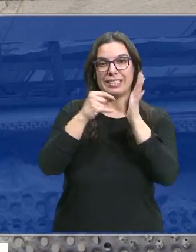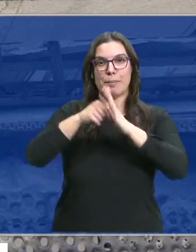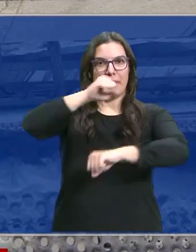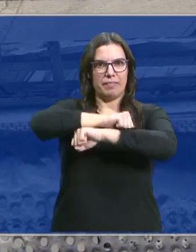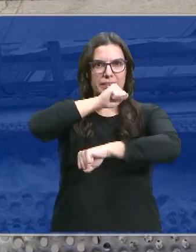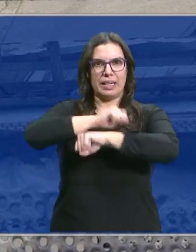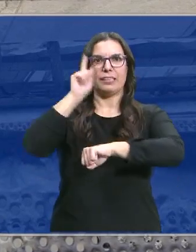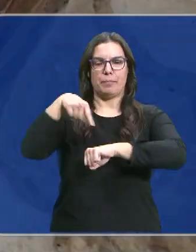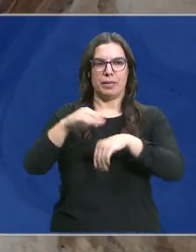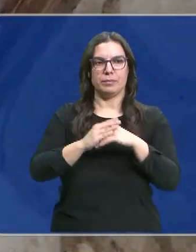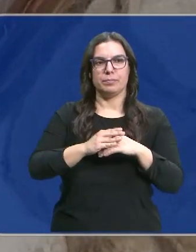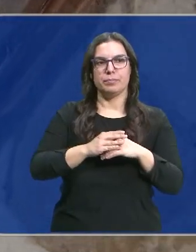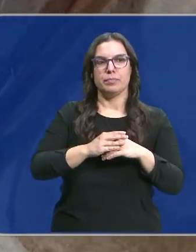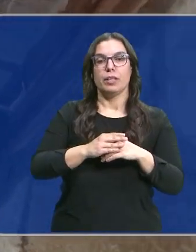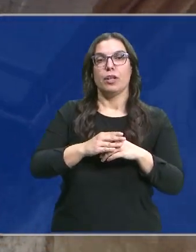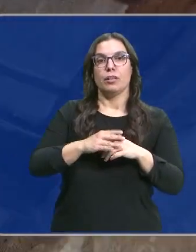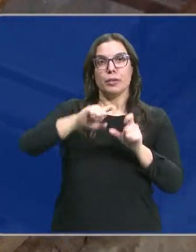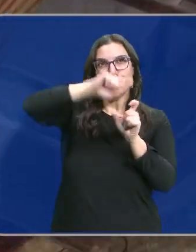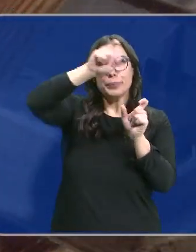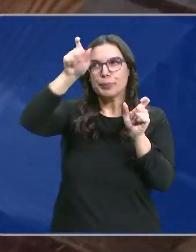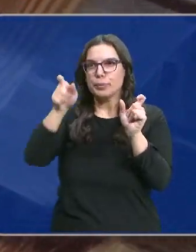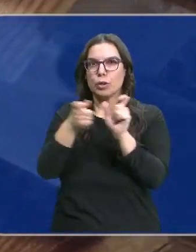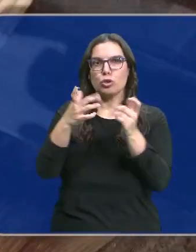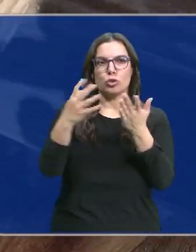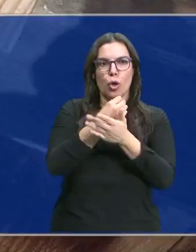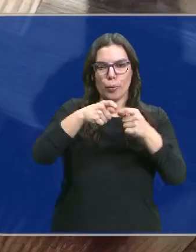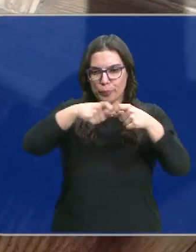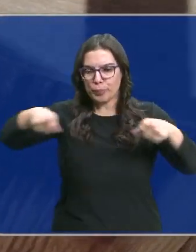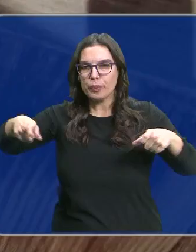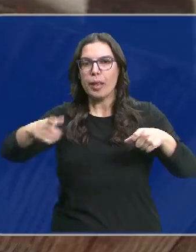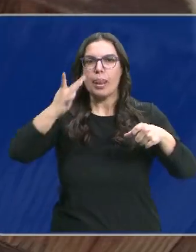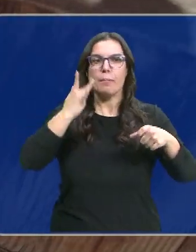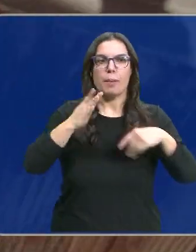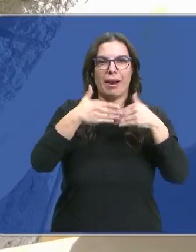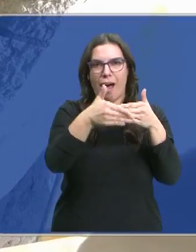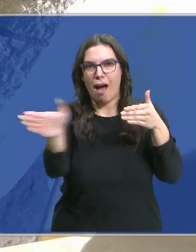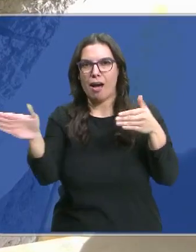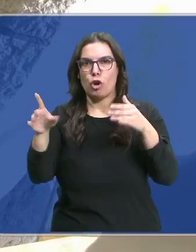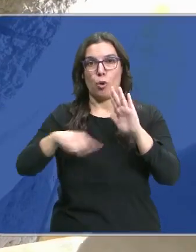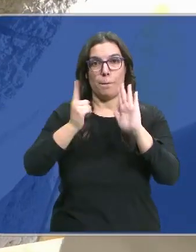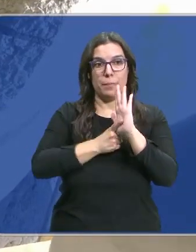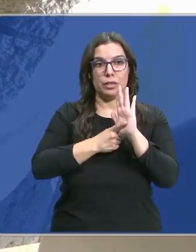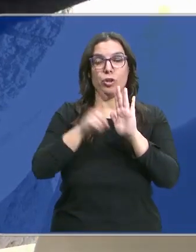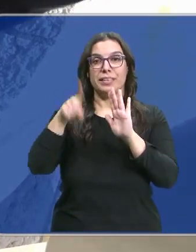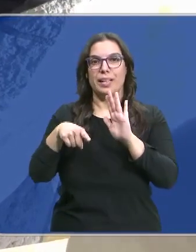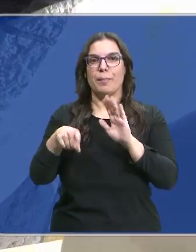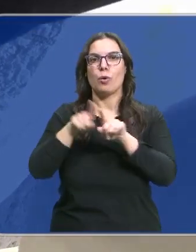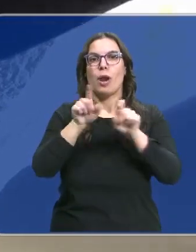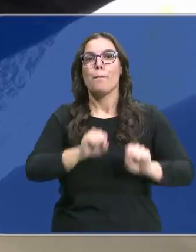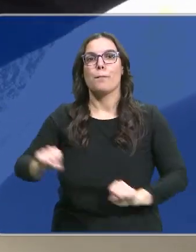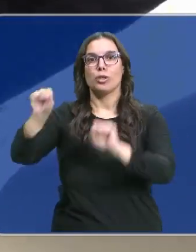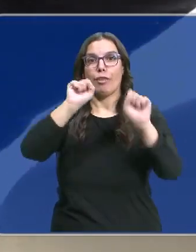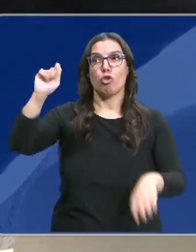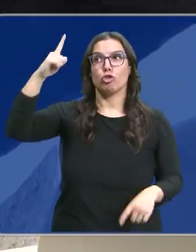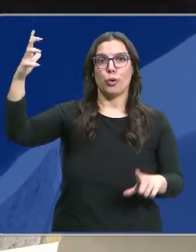ventanas. Limpiar toda la zona del canal para poder realizar toda su apertura en condiciones. Y se aplica protección solar a las